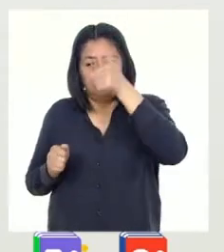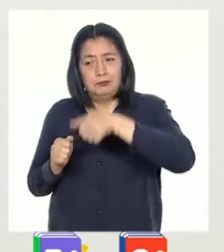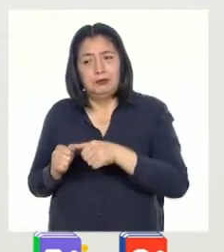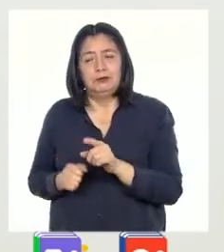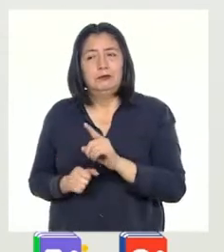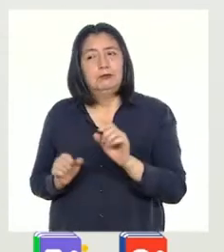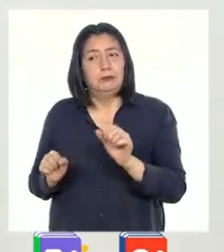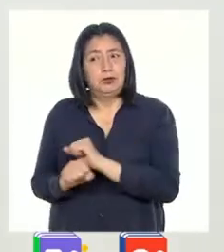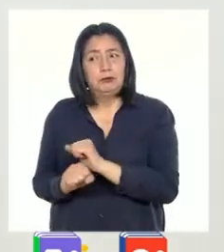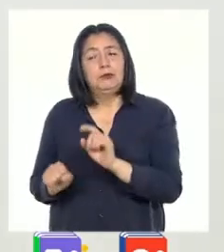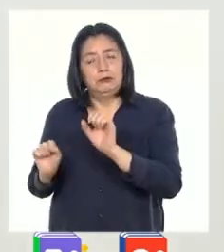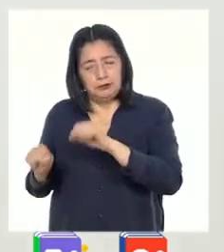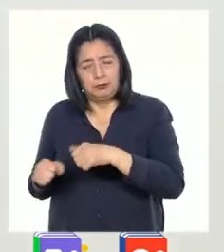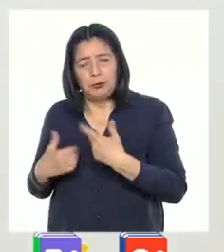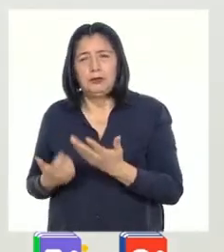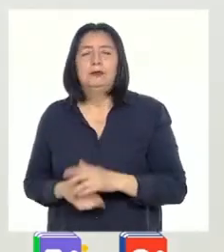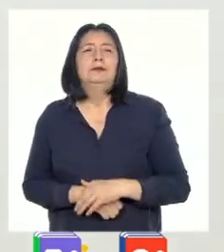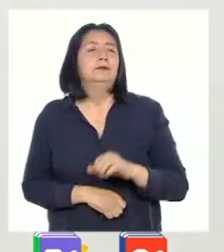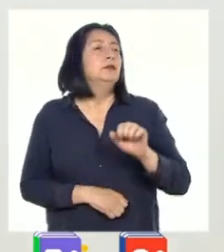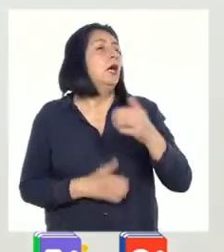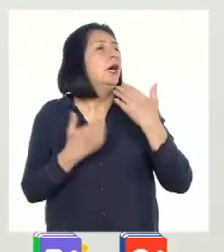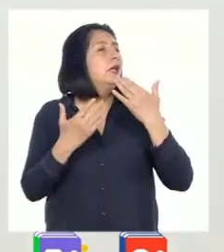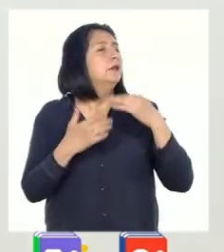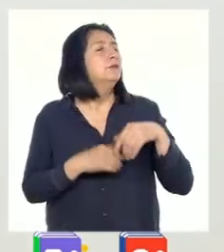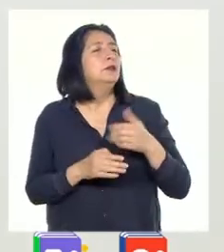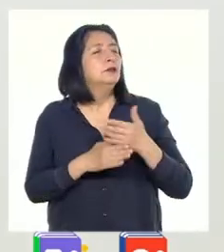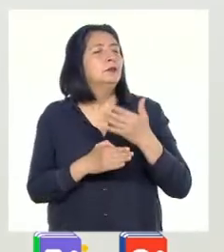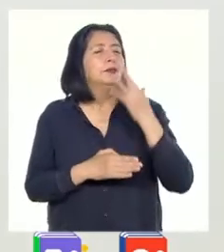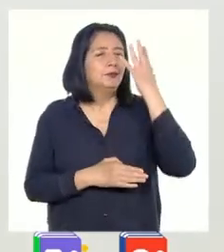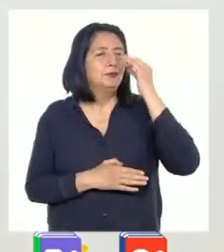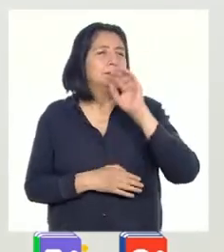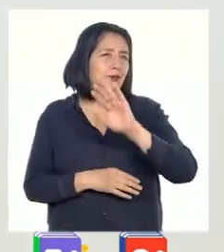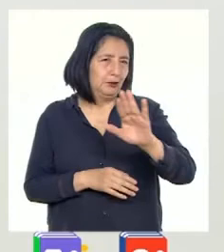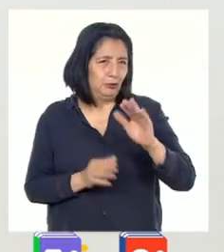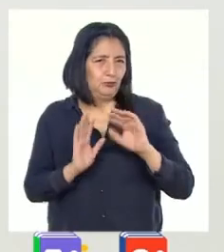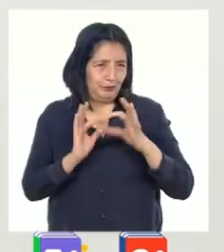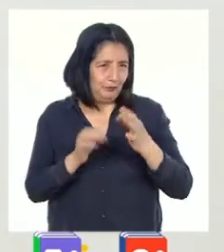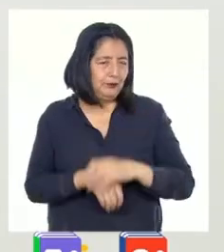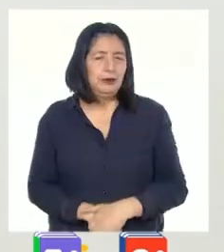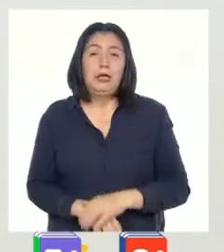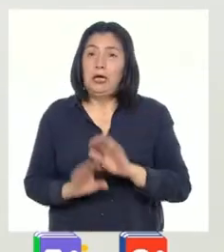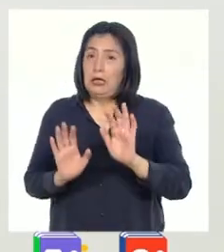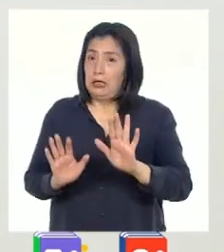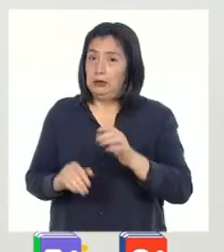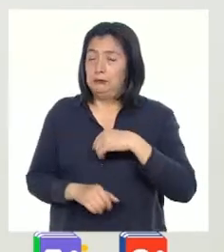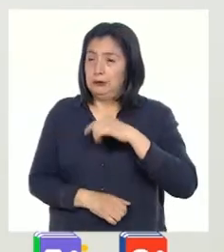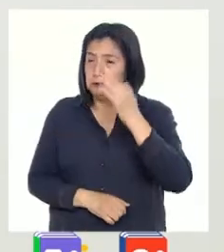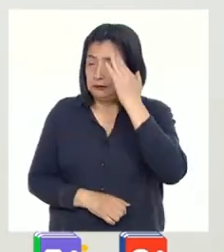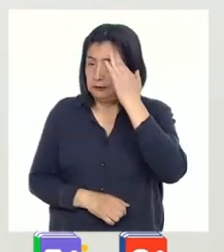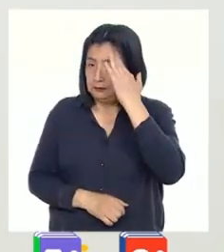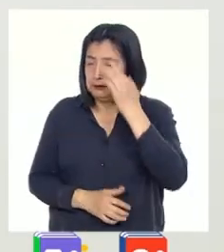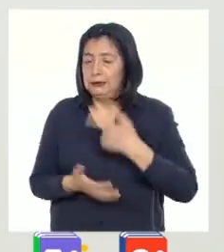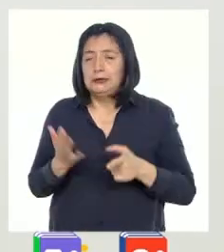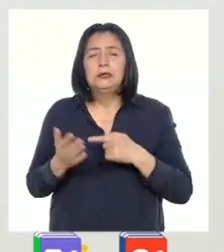no es imposible. Gracias por compartir la experiencia de tu familia, Josué. Ahora vamos a conocer el trabajo de Facundo.